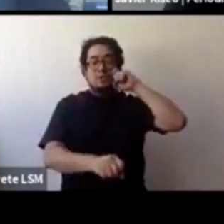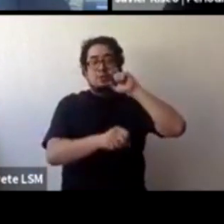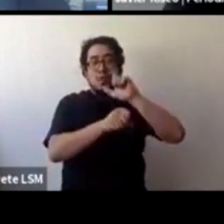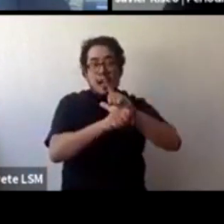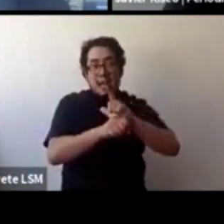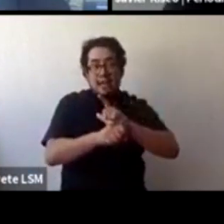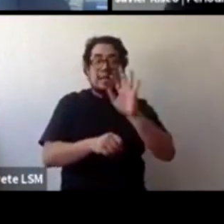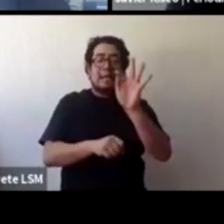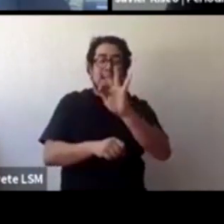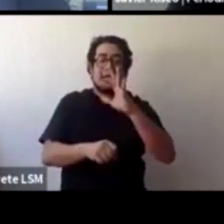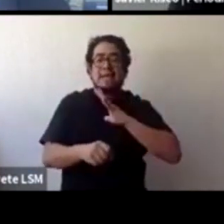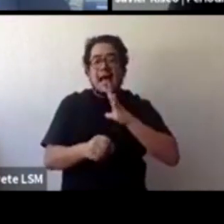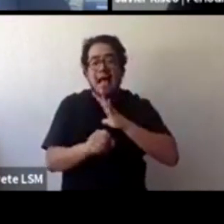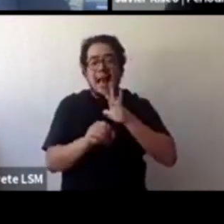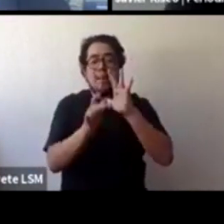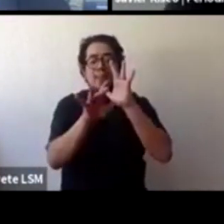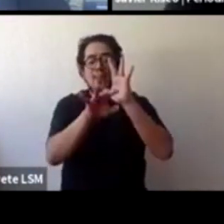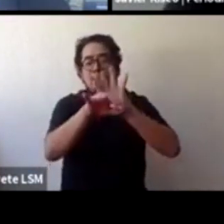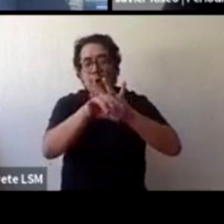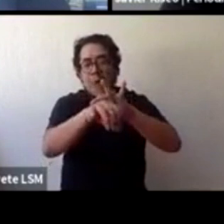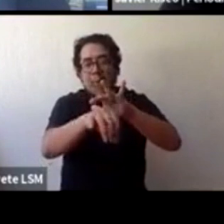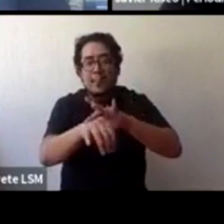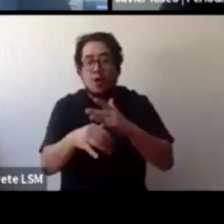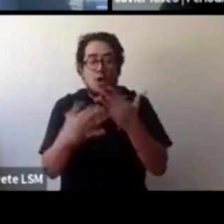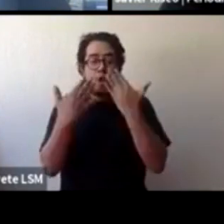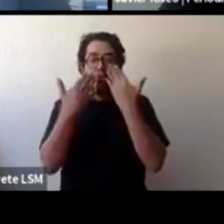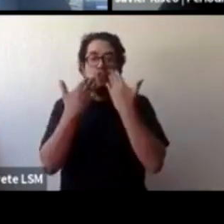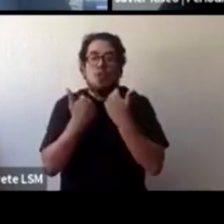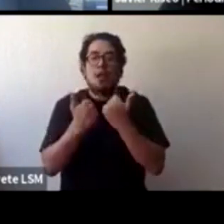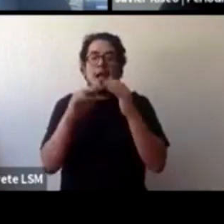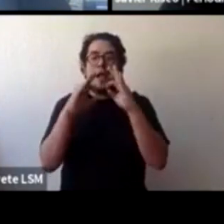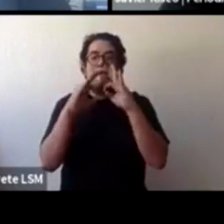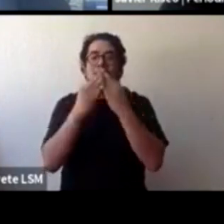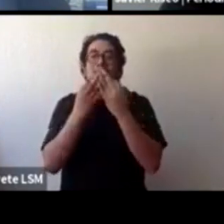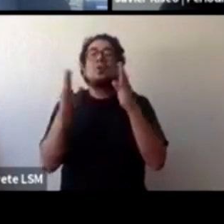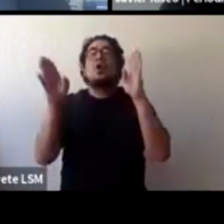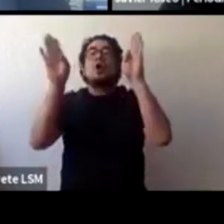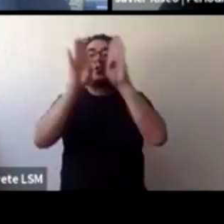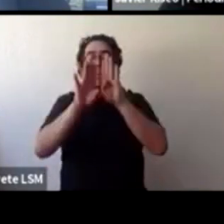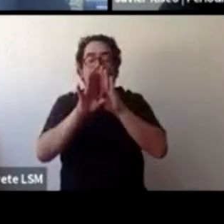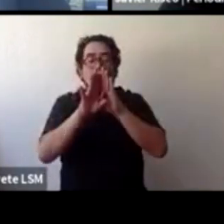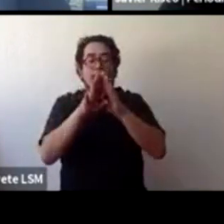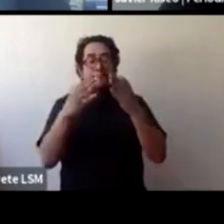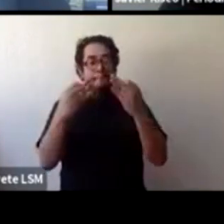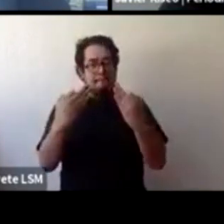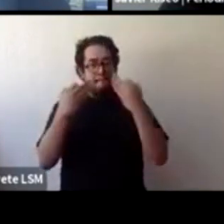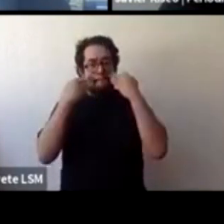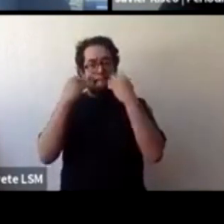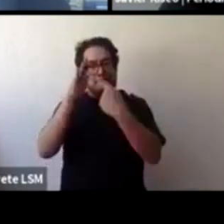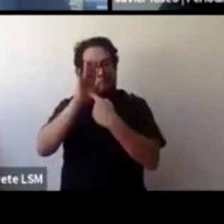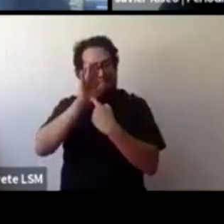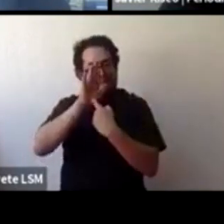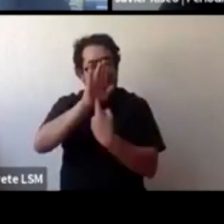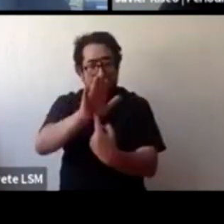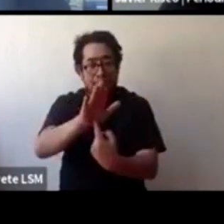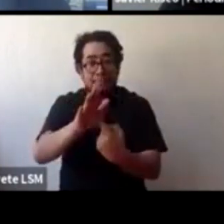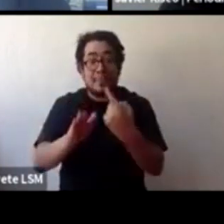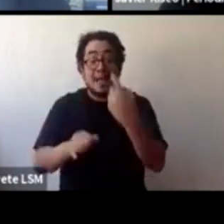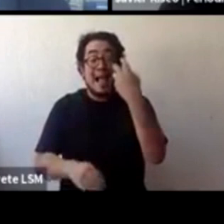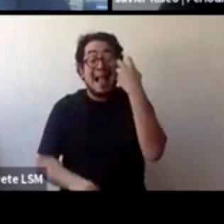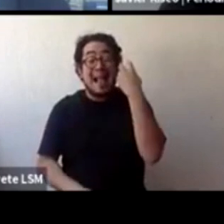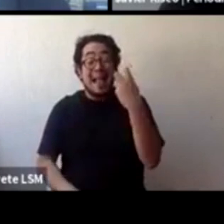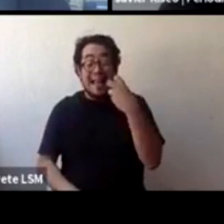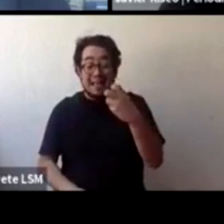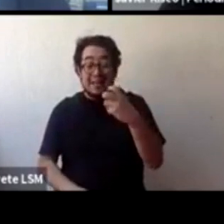físico no tiene huellas y no hay forma de comprobar lo que existió. Y eso a veces está ligado al